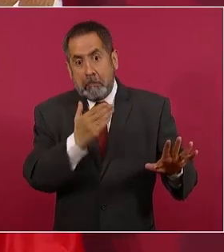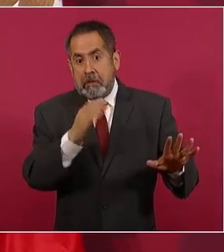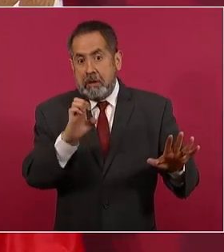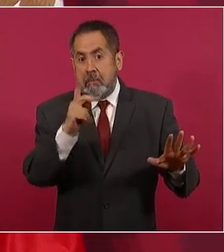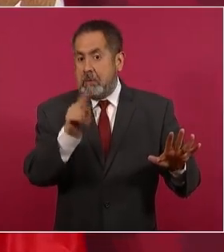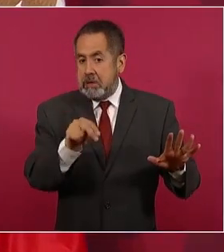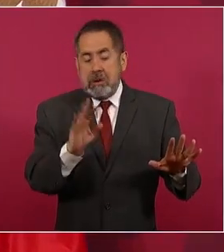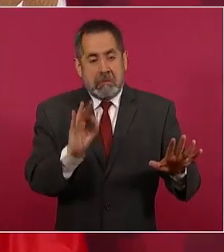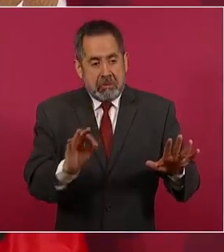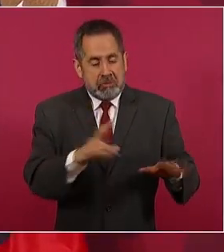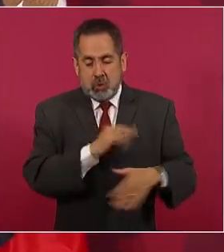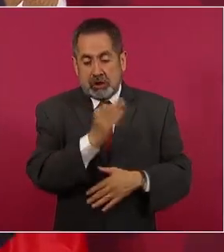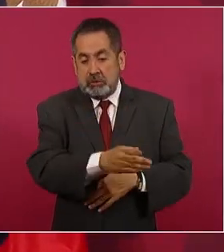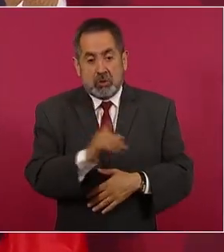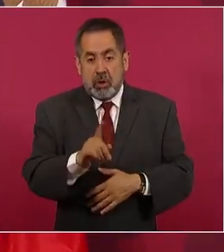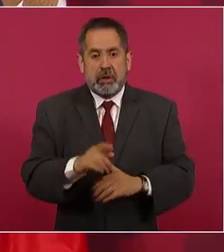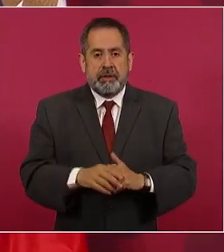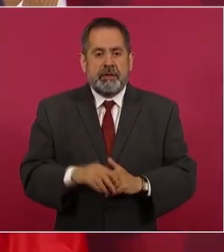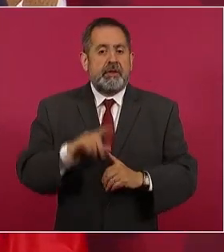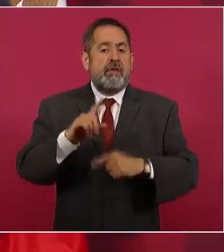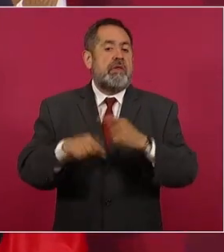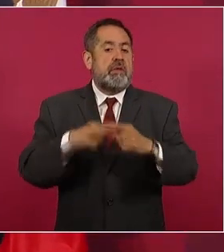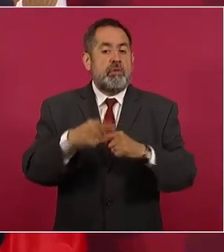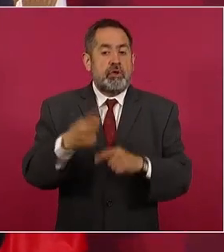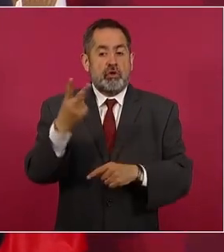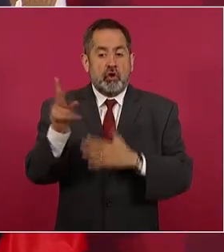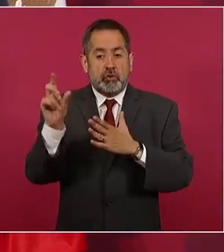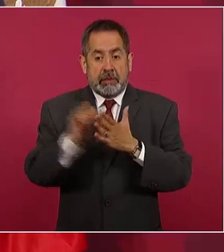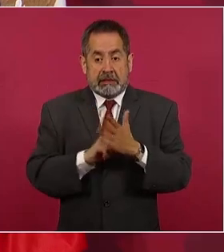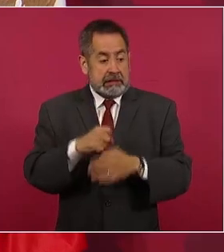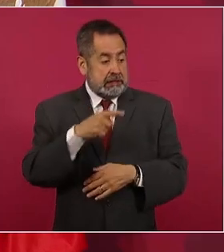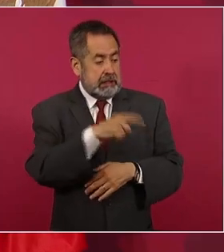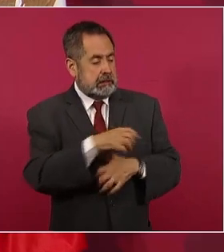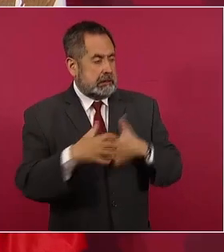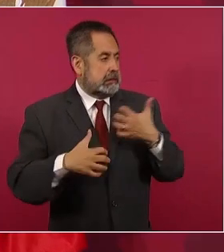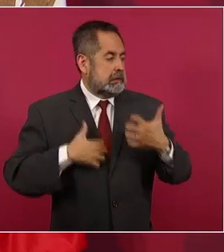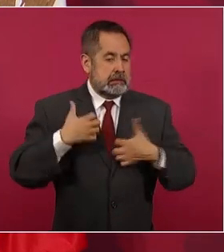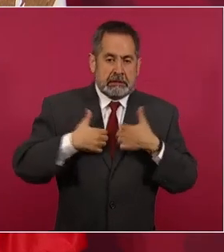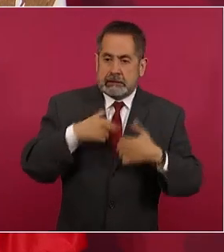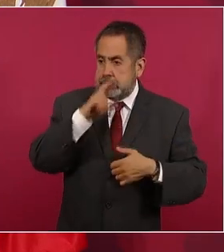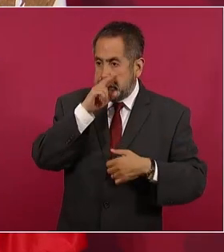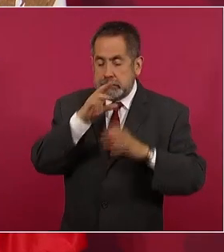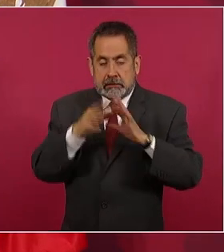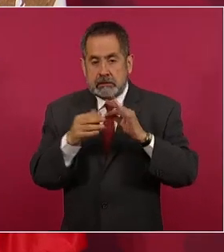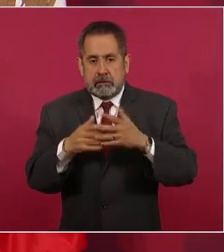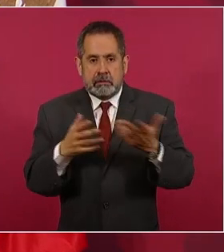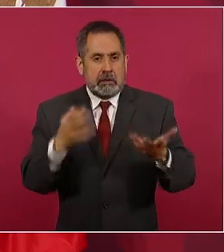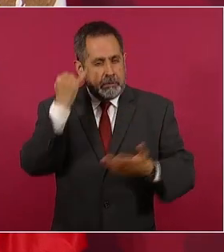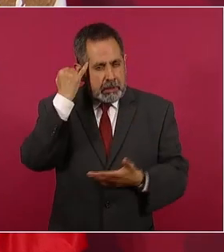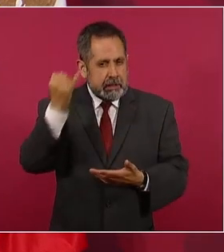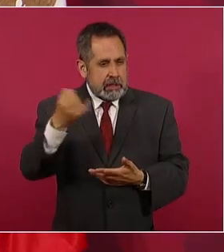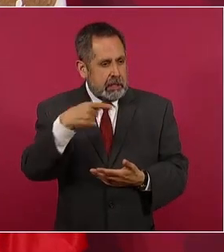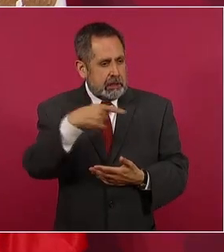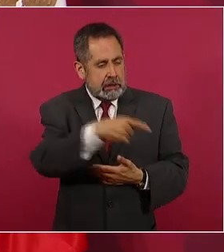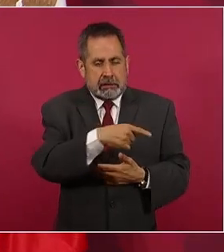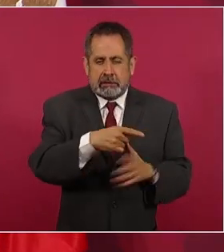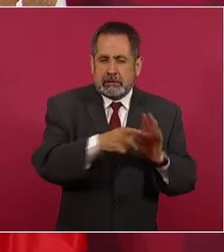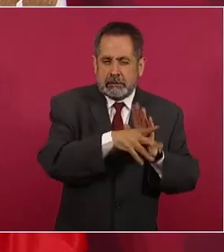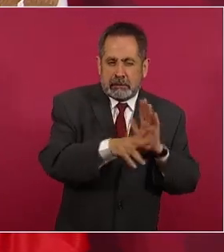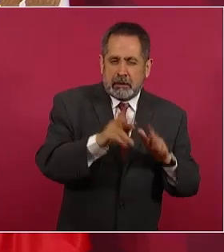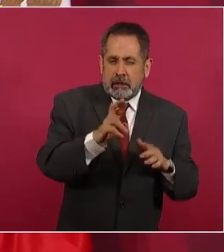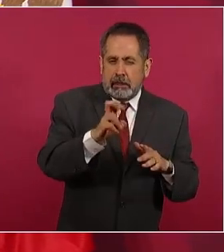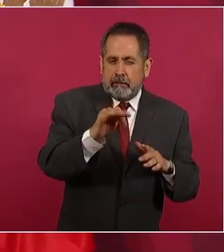Y luego, como a los dos meses, desesperados, porque se imaginan cómo estaban los del Reforma,